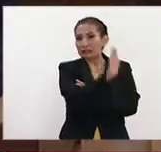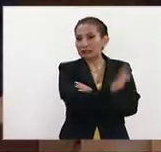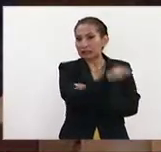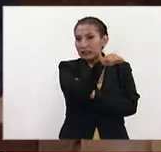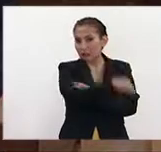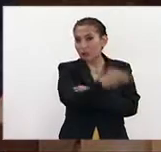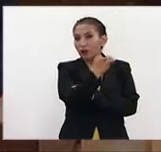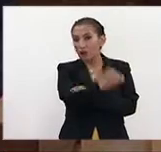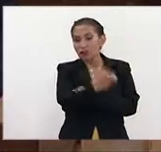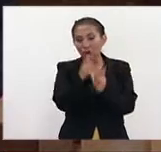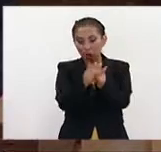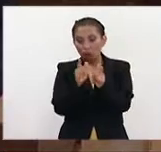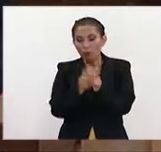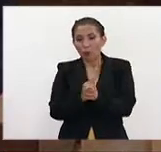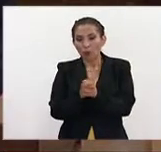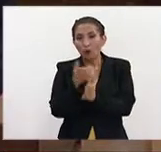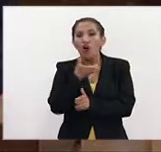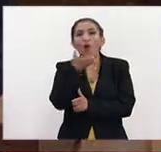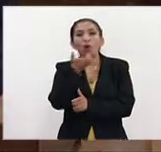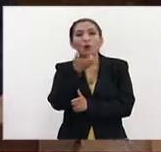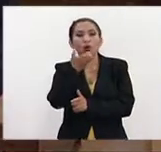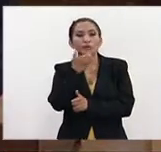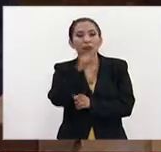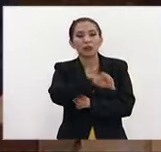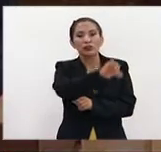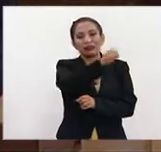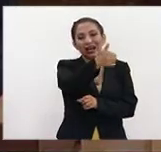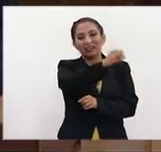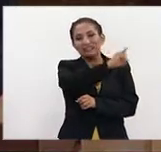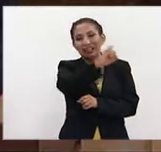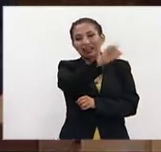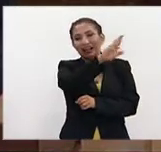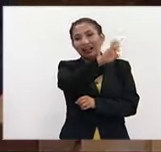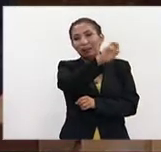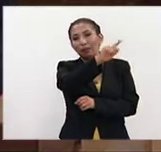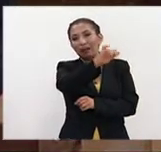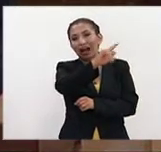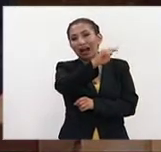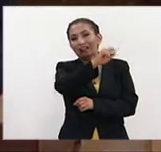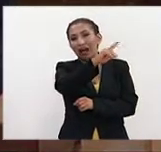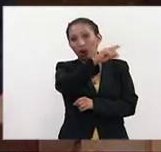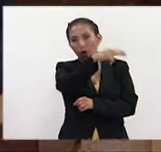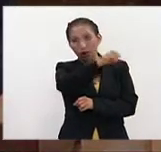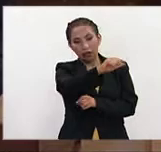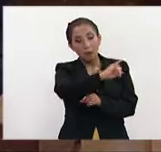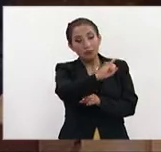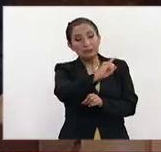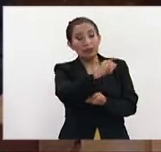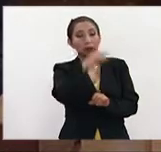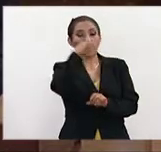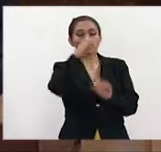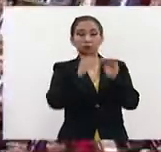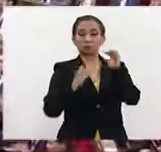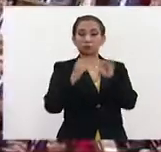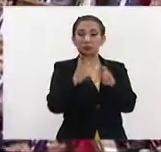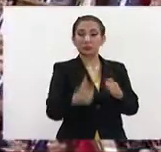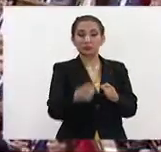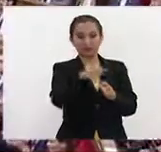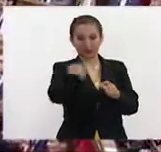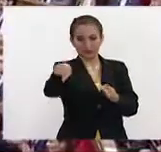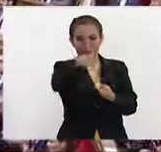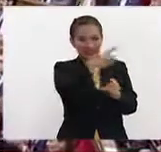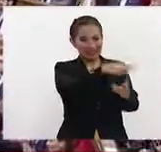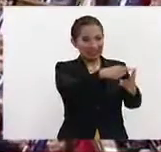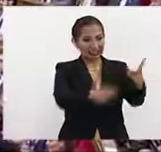hay un partido conservador, el PDCAT, y luego la izquierda republicana de Cataluña, una especie de izquierda burguesa. En ese sentido, las